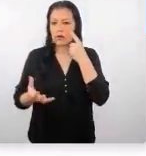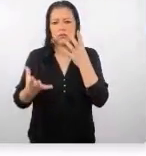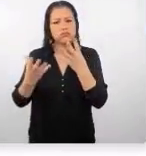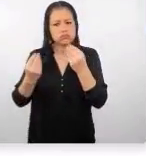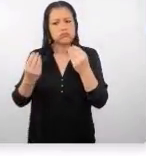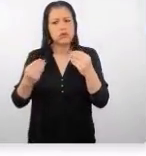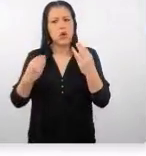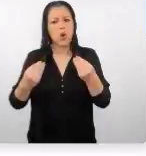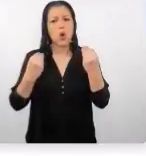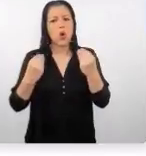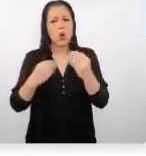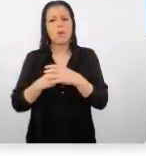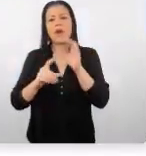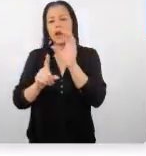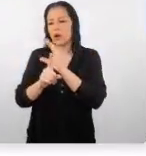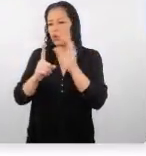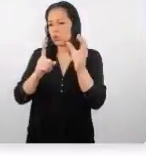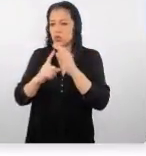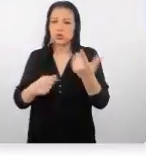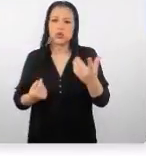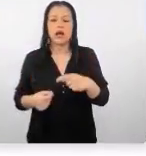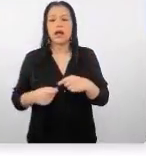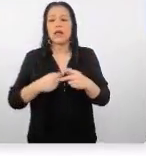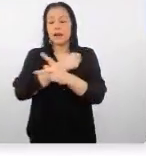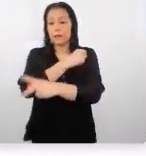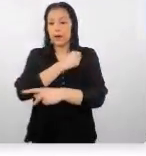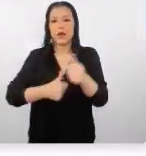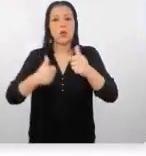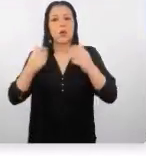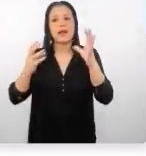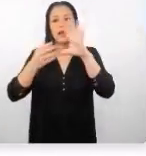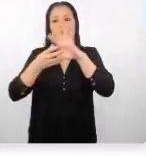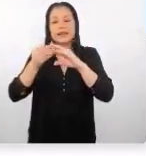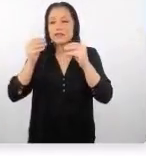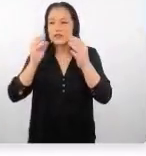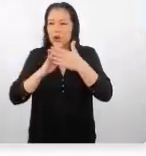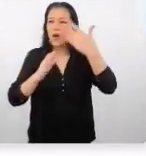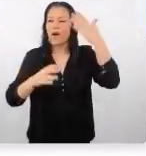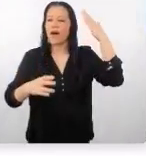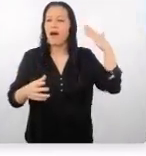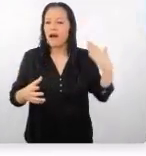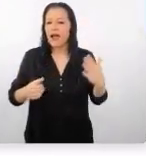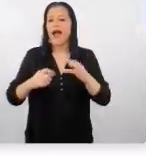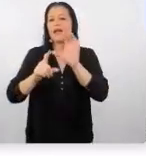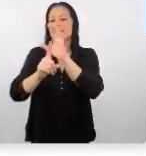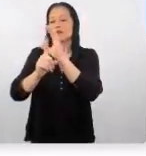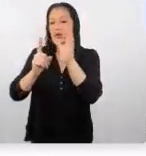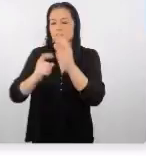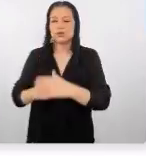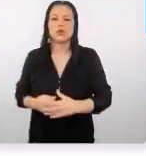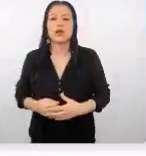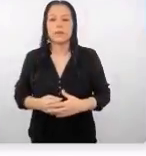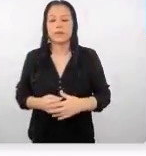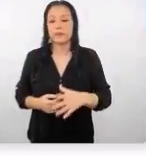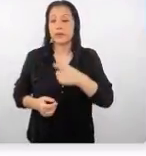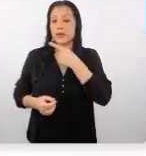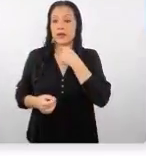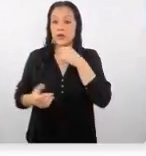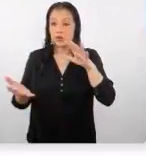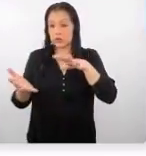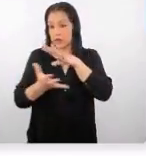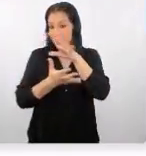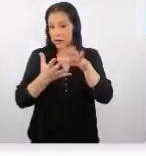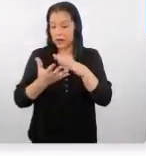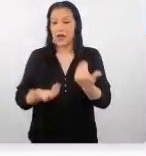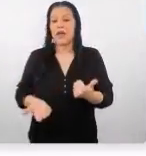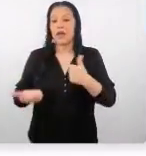cómo es la cultura local, cuál es la historia detrás de la ciudad, detrás de la cultura, le gusta combinar bastante con